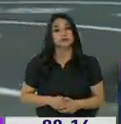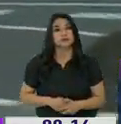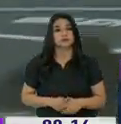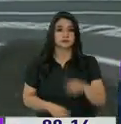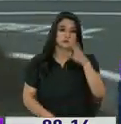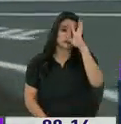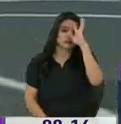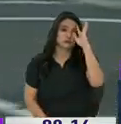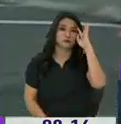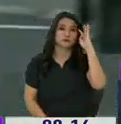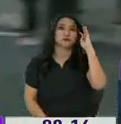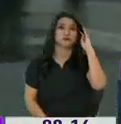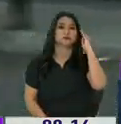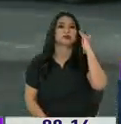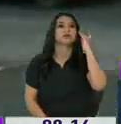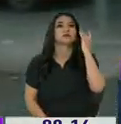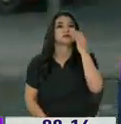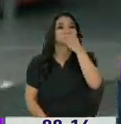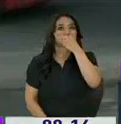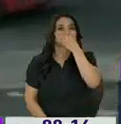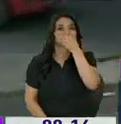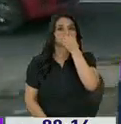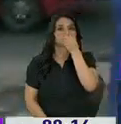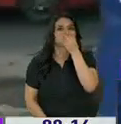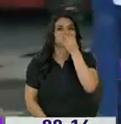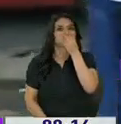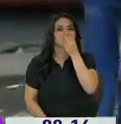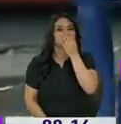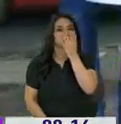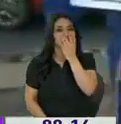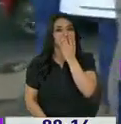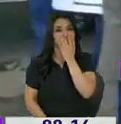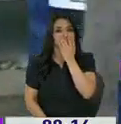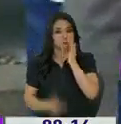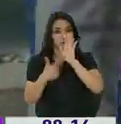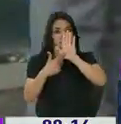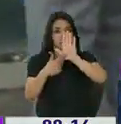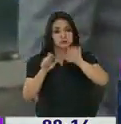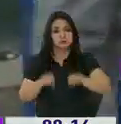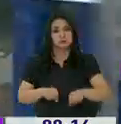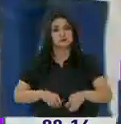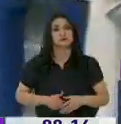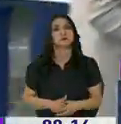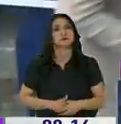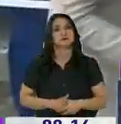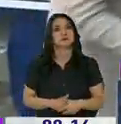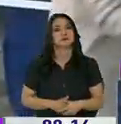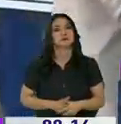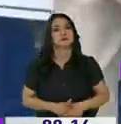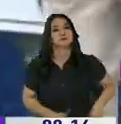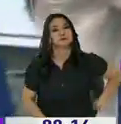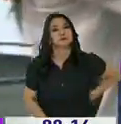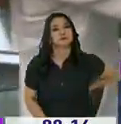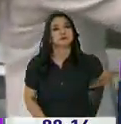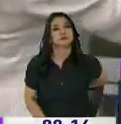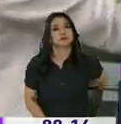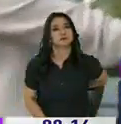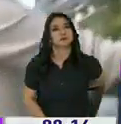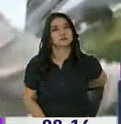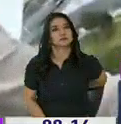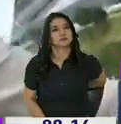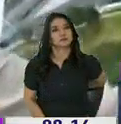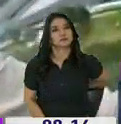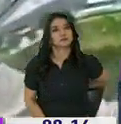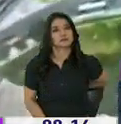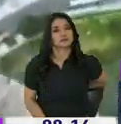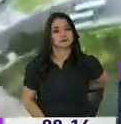Un segundito, ya nos va a ayudar. Ahora sí, yo me pongo para acá y usted puede mostrarnos cómo va a funcionar. El contraflujo que viene desde